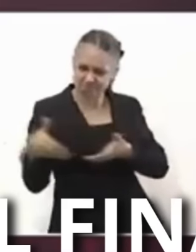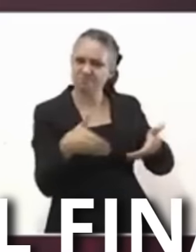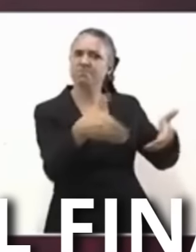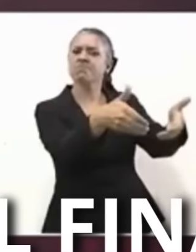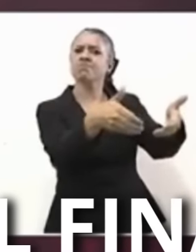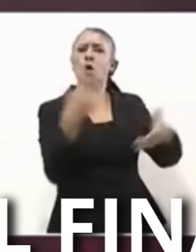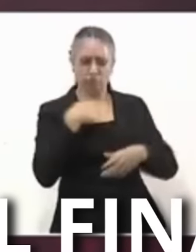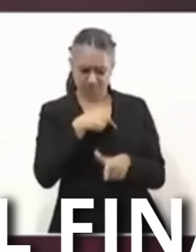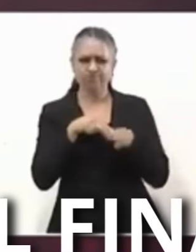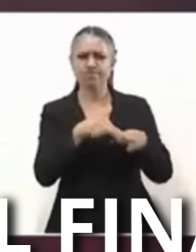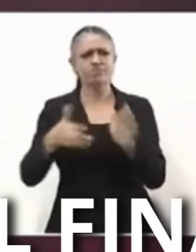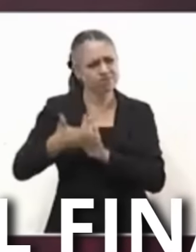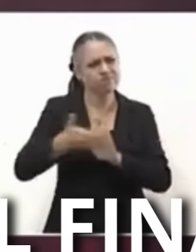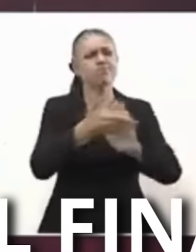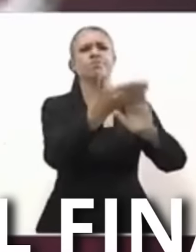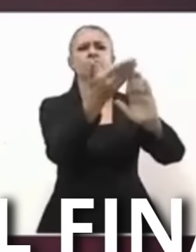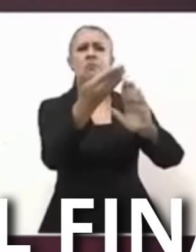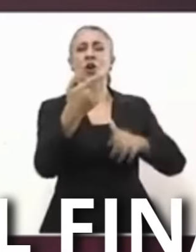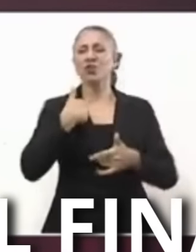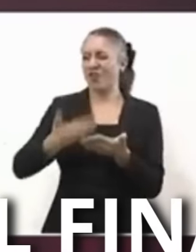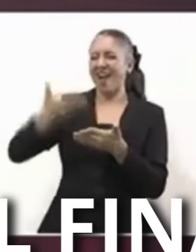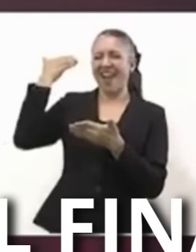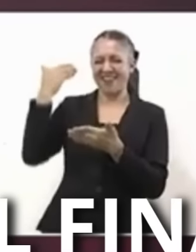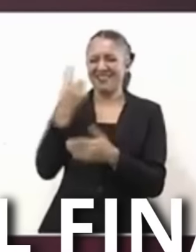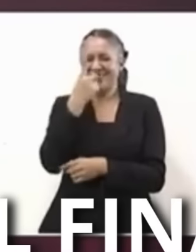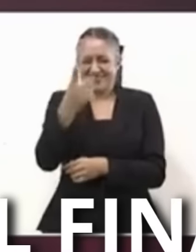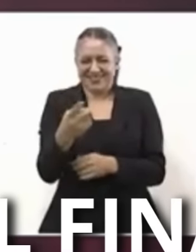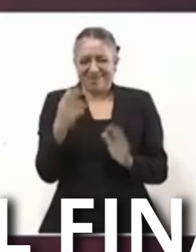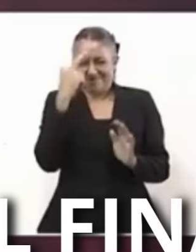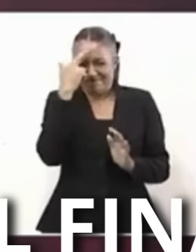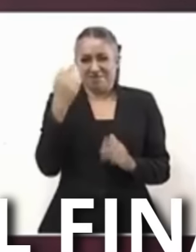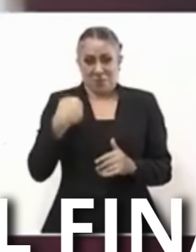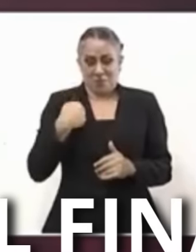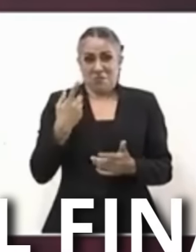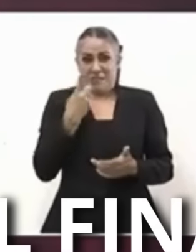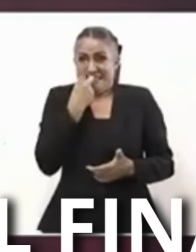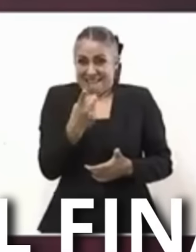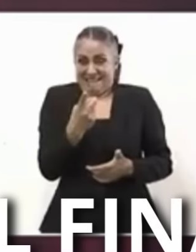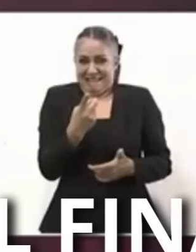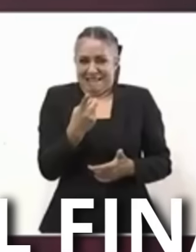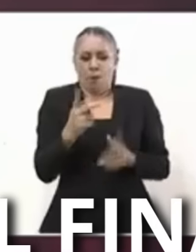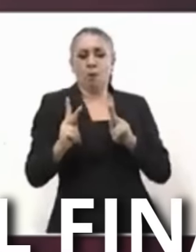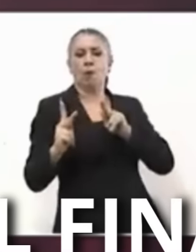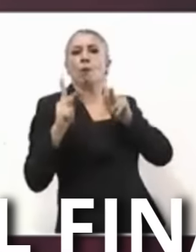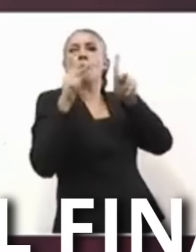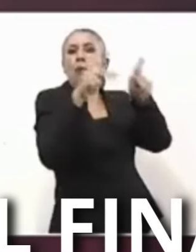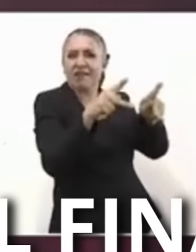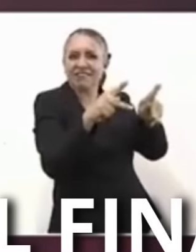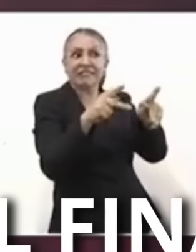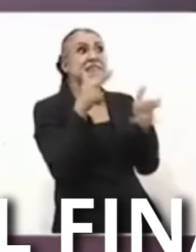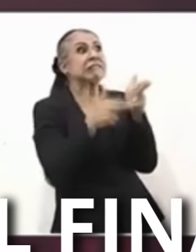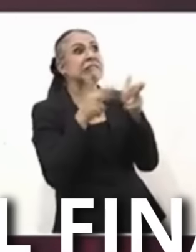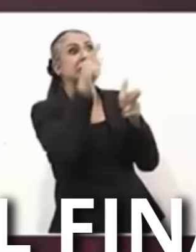La última vez Que estuve aquí Dije que íbamos A hacer el puente Para cruzar El ferrocarril Aquí en Tepic